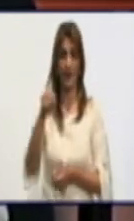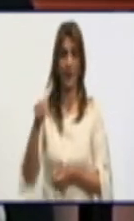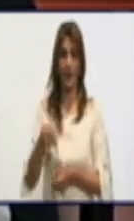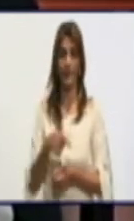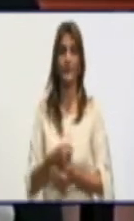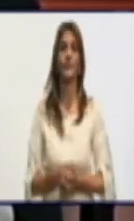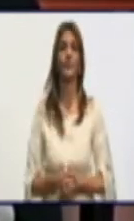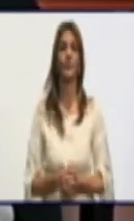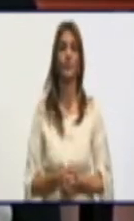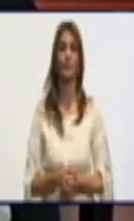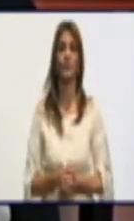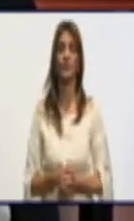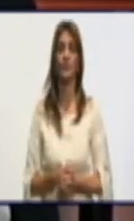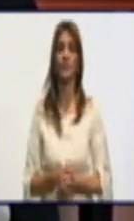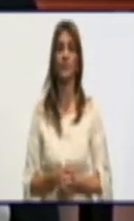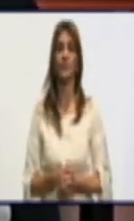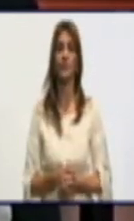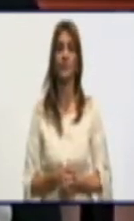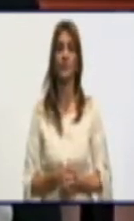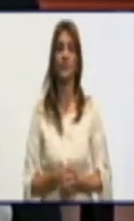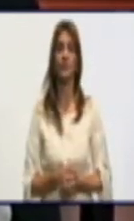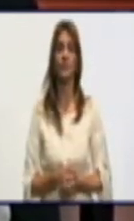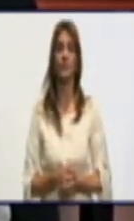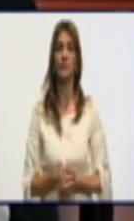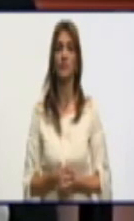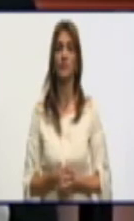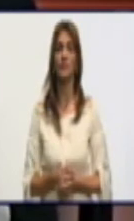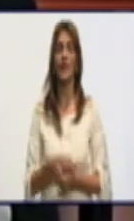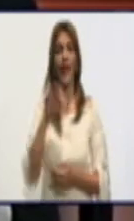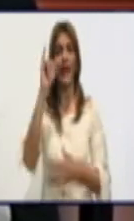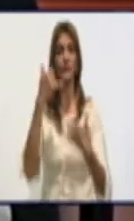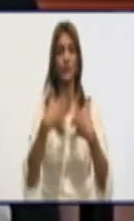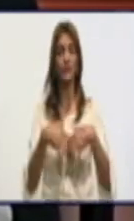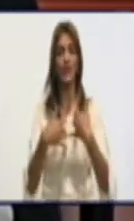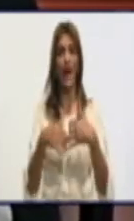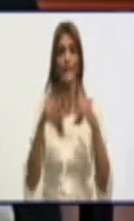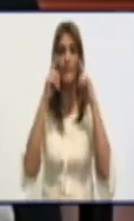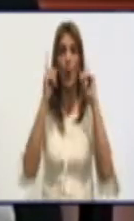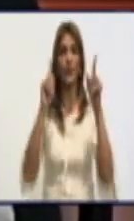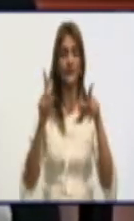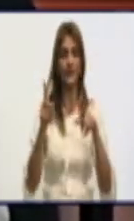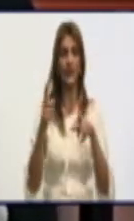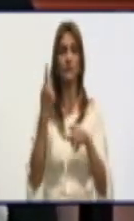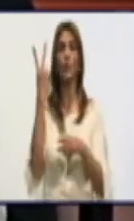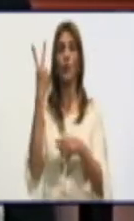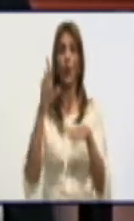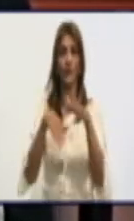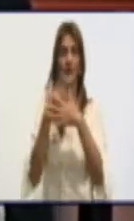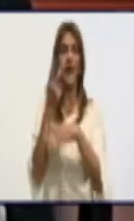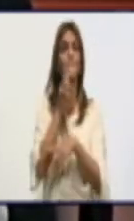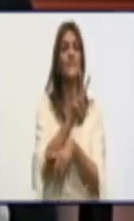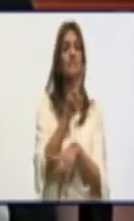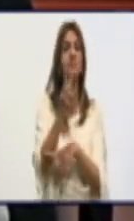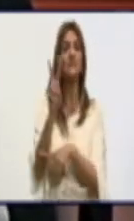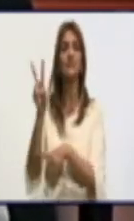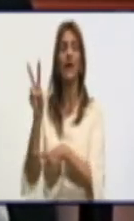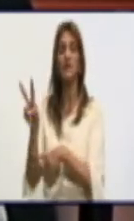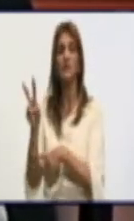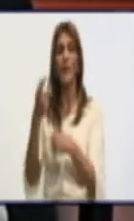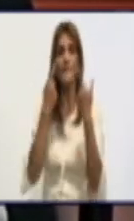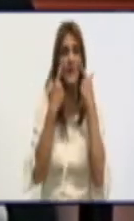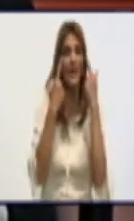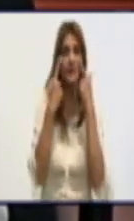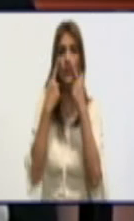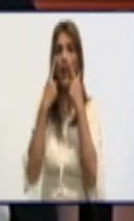Minal la industria política industrial del Minal estuvo aquí dos días visitándonos presenciando el proceso productivo